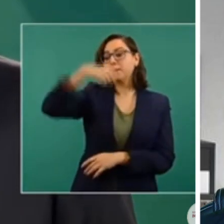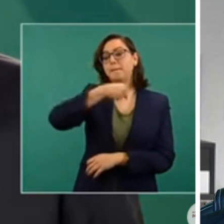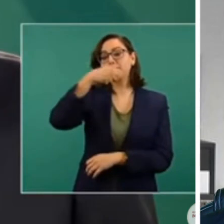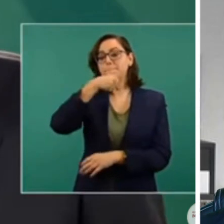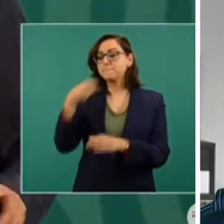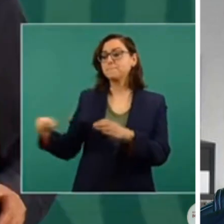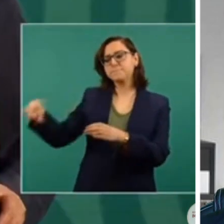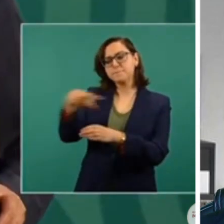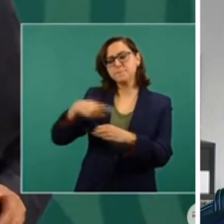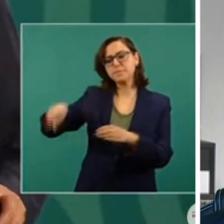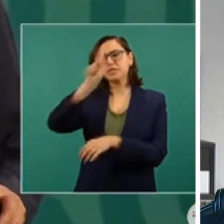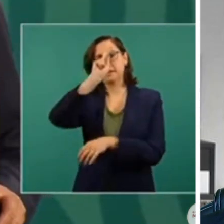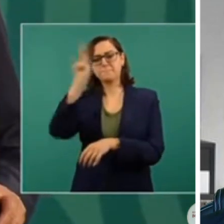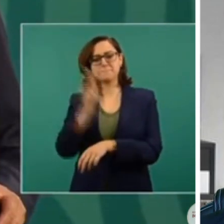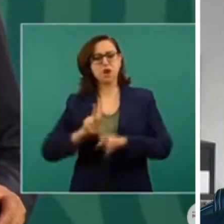vulnerable